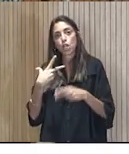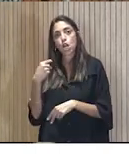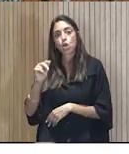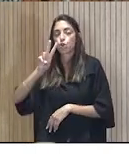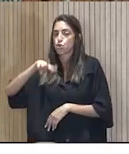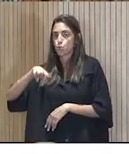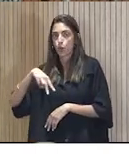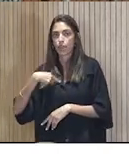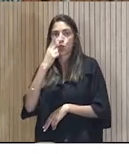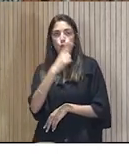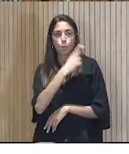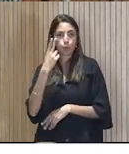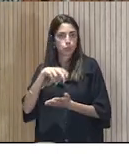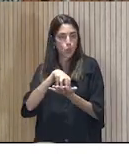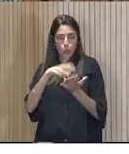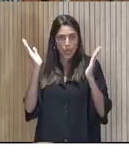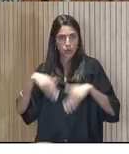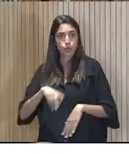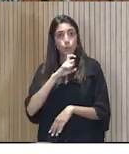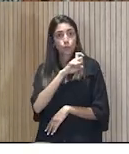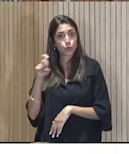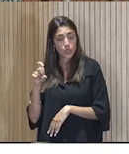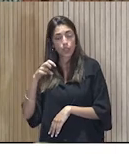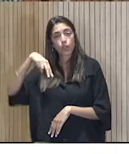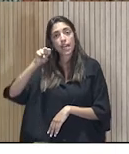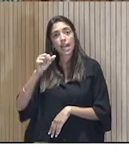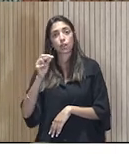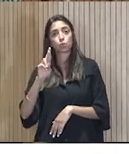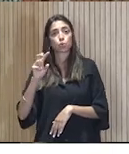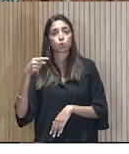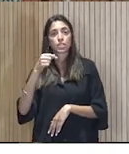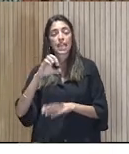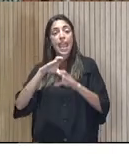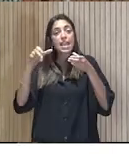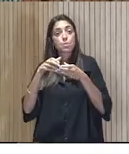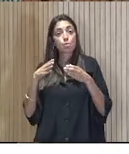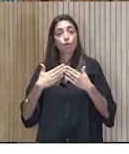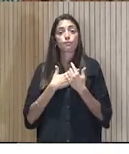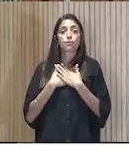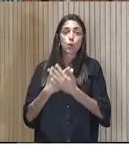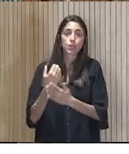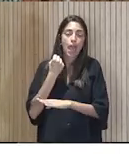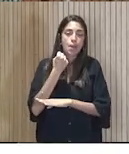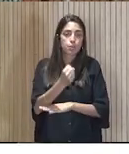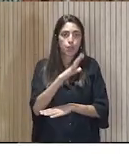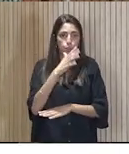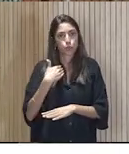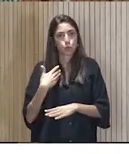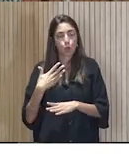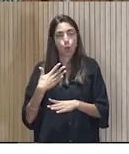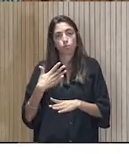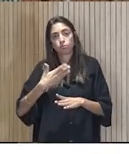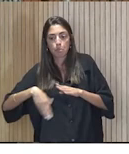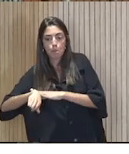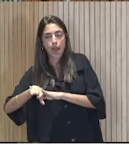indudable. Fundación Naturgy se apoya en un equipo de voluntarios que son su brazo extendido. son indispensables para